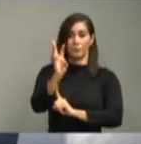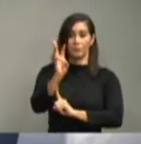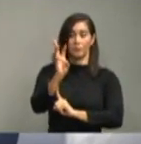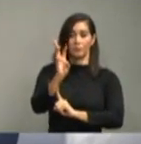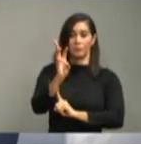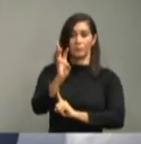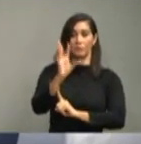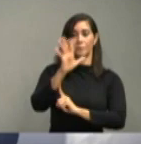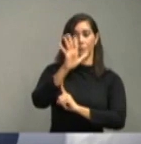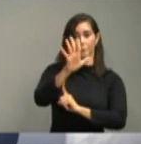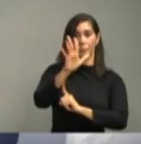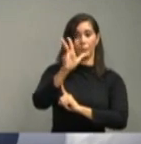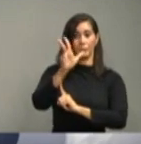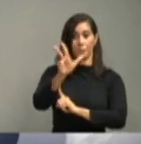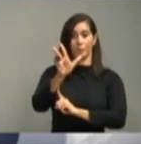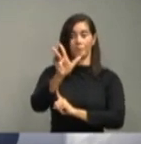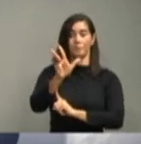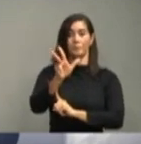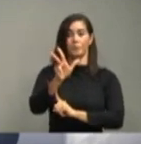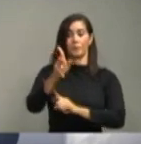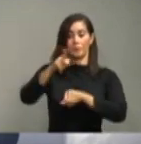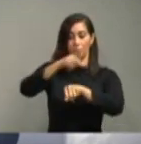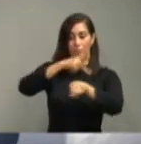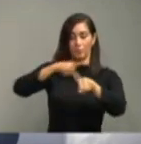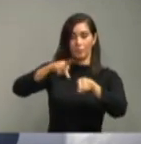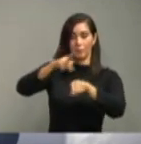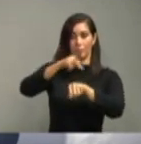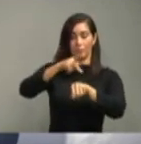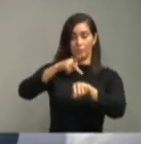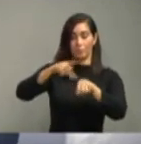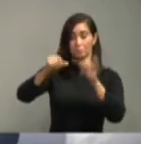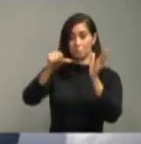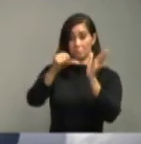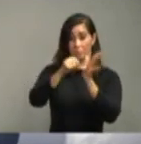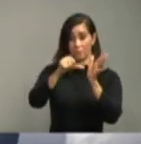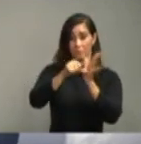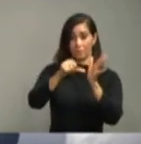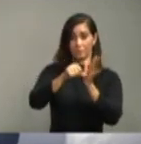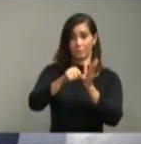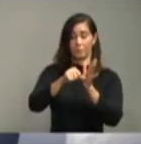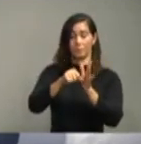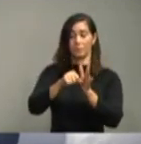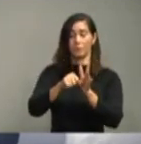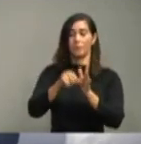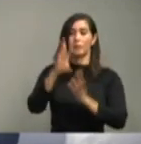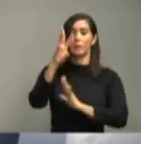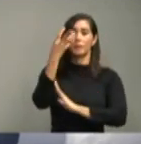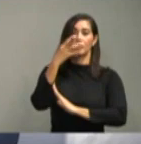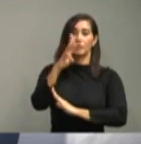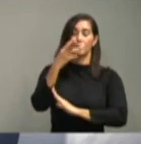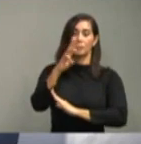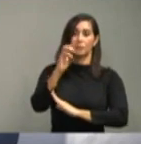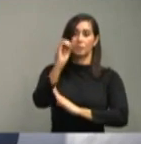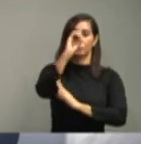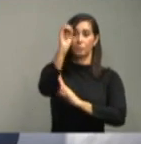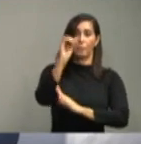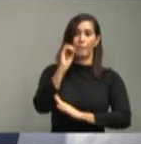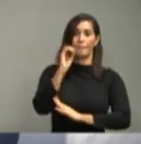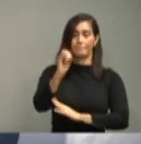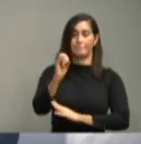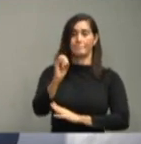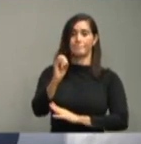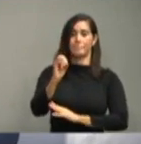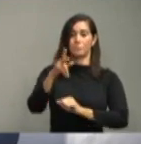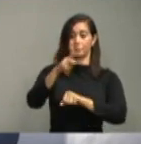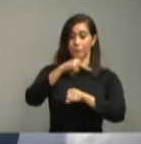53 corresponden a la provincia, al Gran Santo Domingo, 16% a